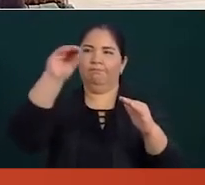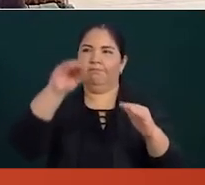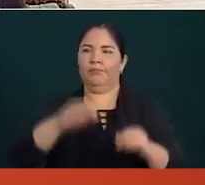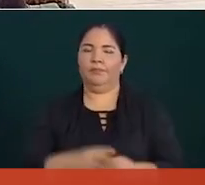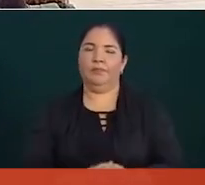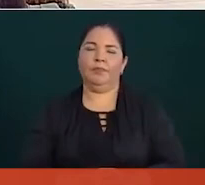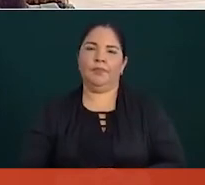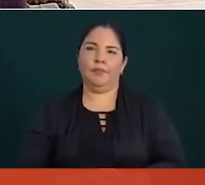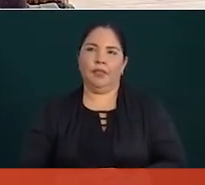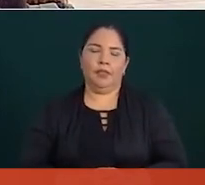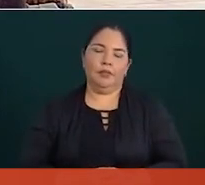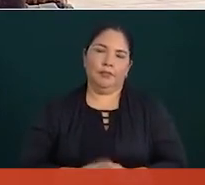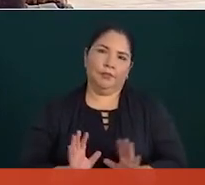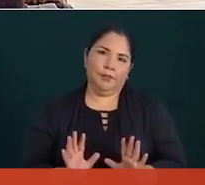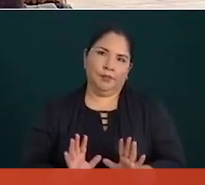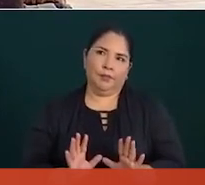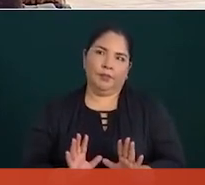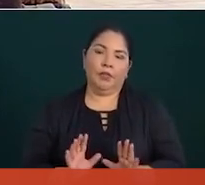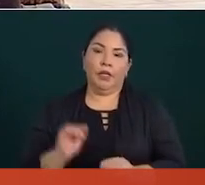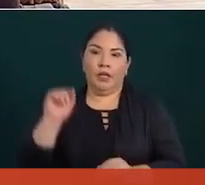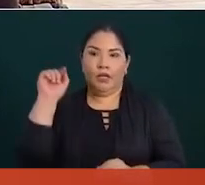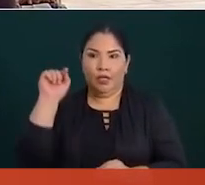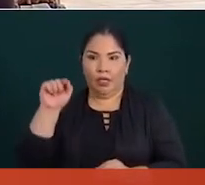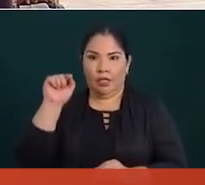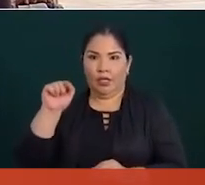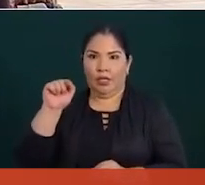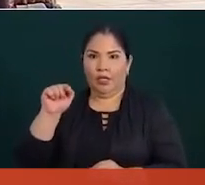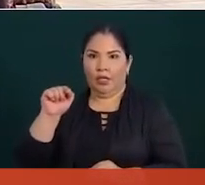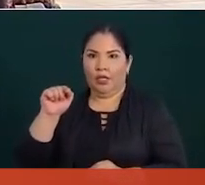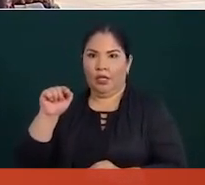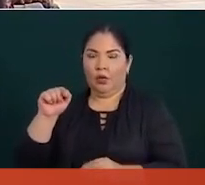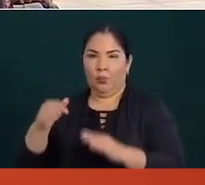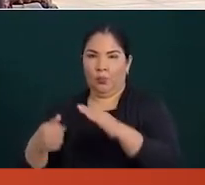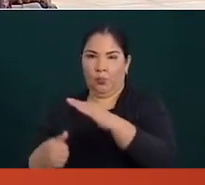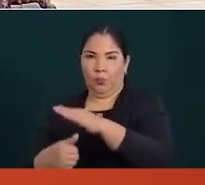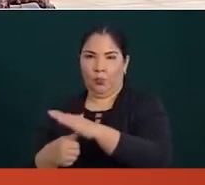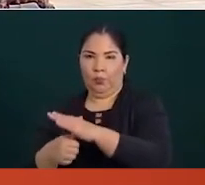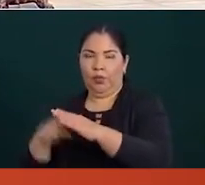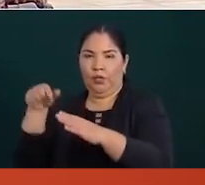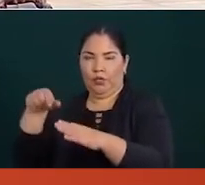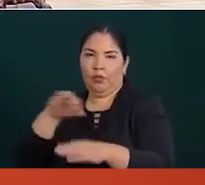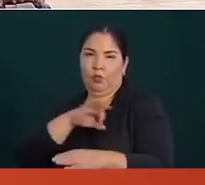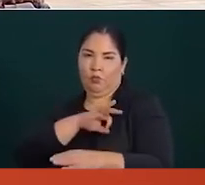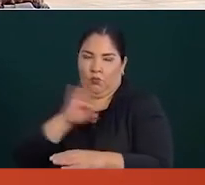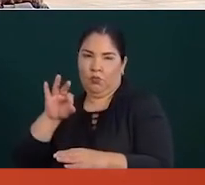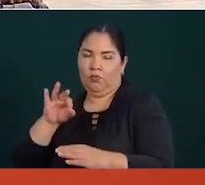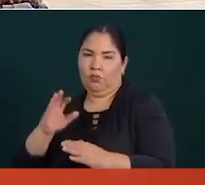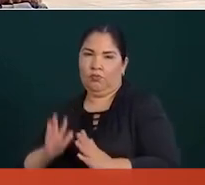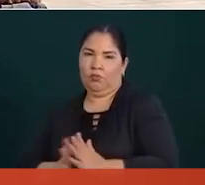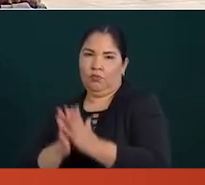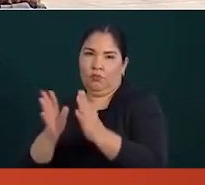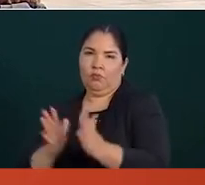si hay una casilla y donde voy